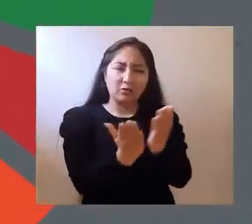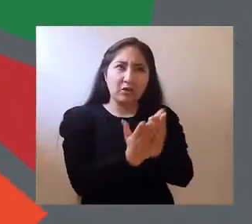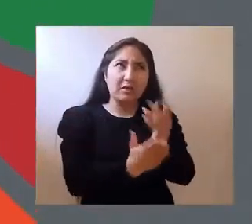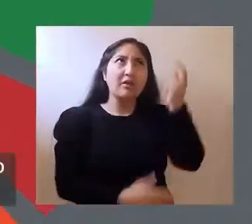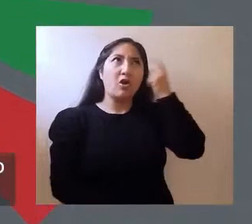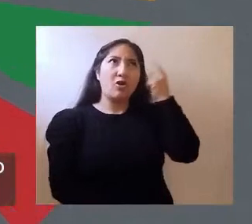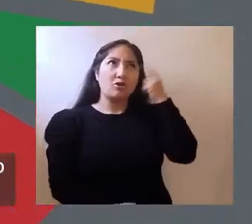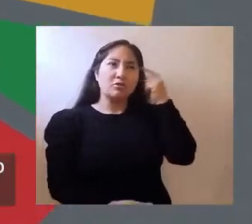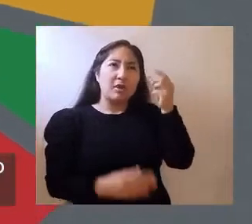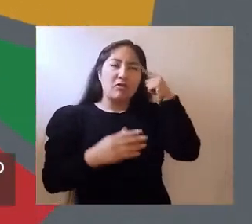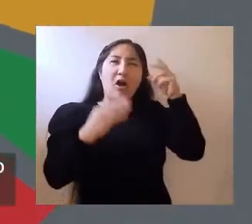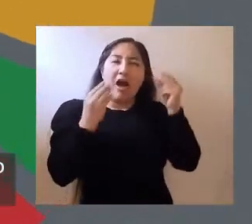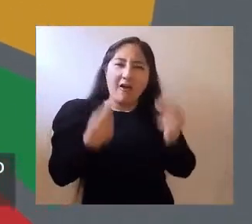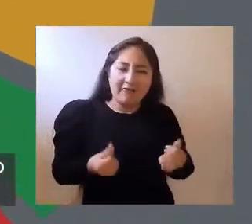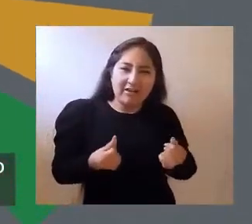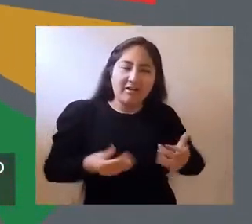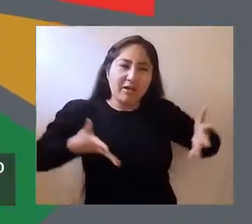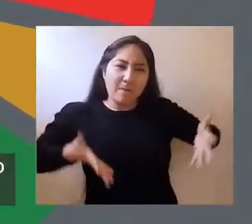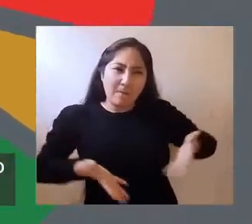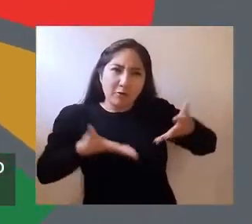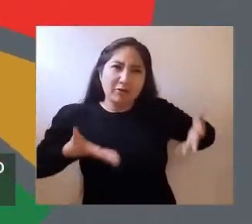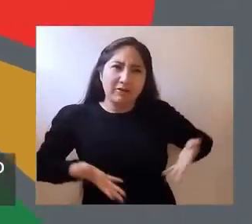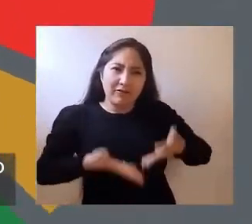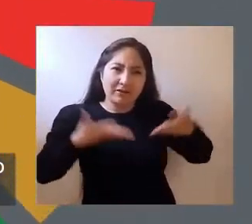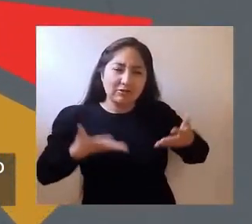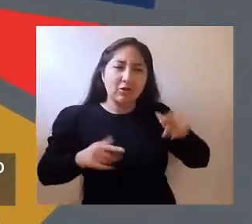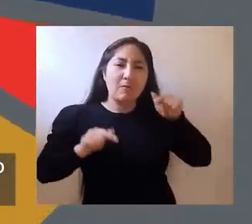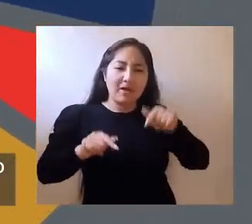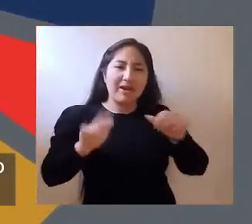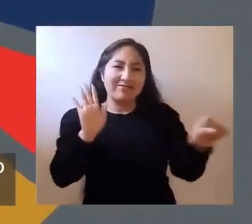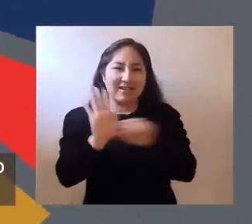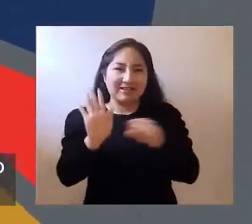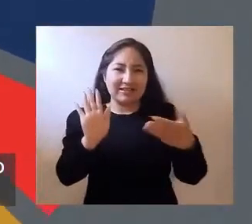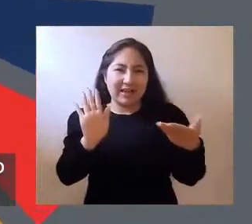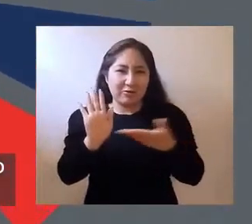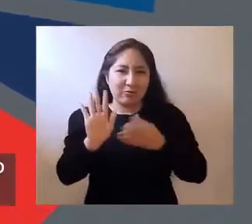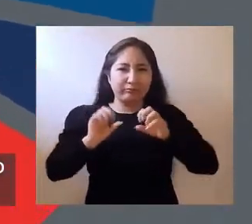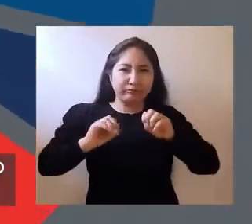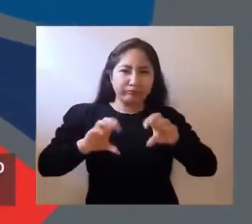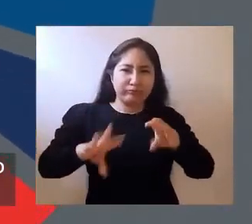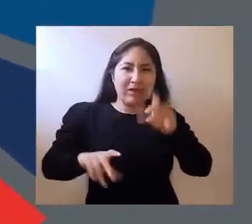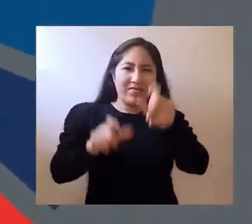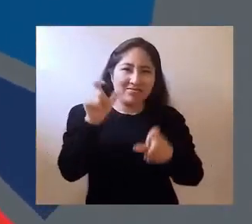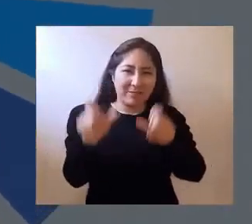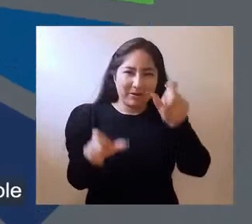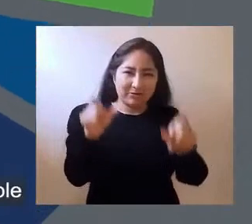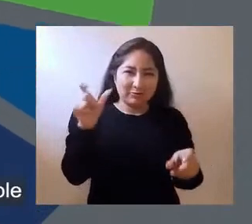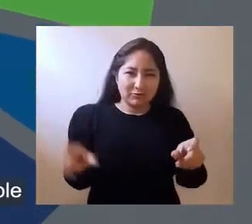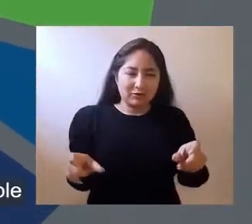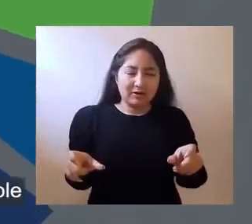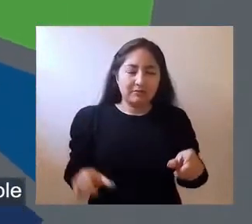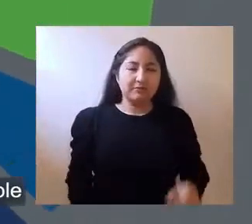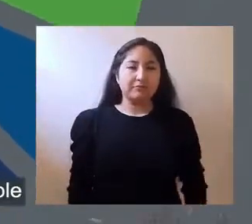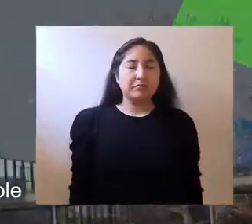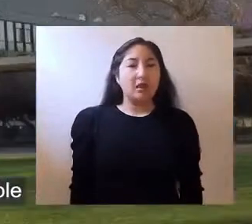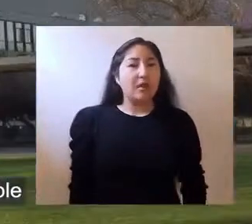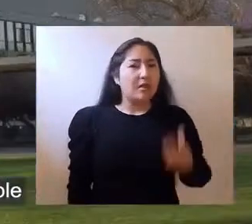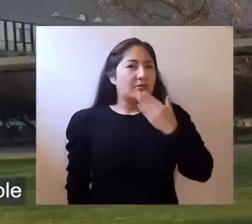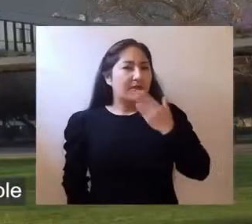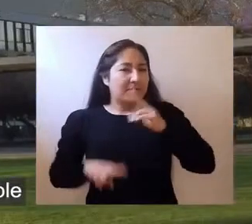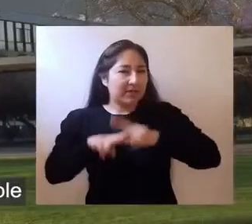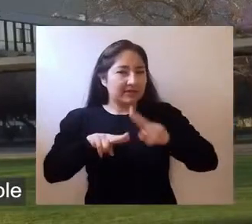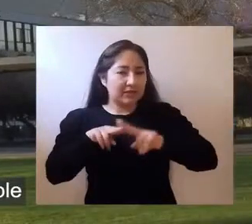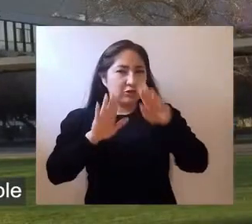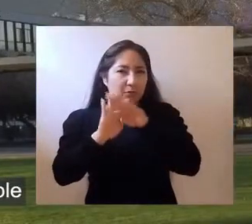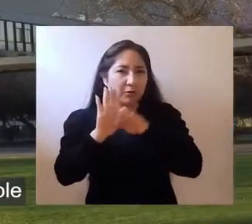habilidades y la motivación necesaria para establecer este sello en la formación de personas. Además, se creará